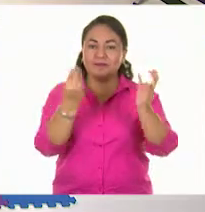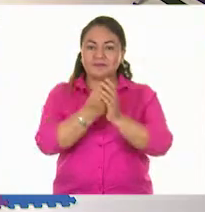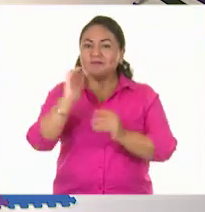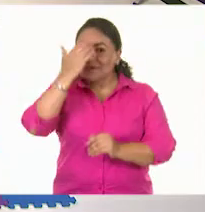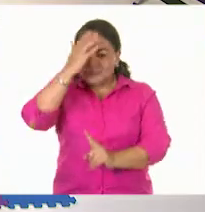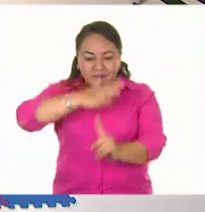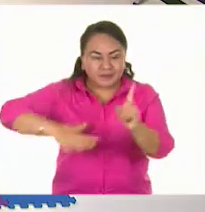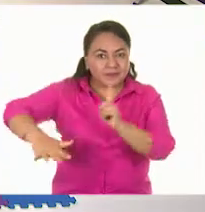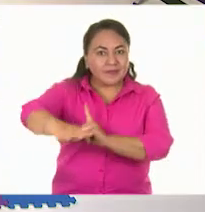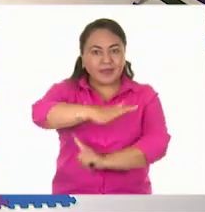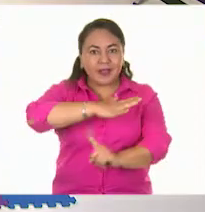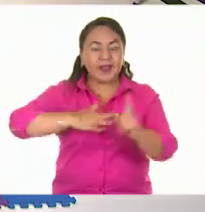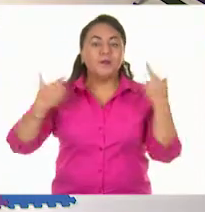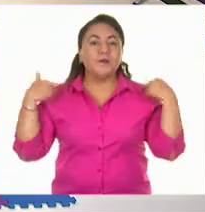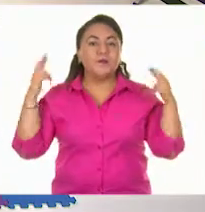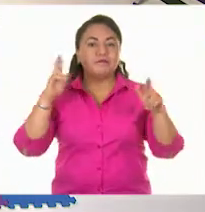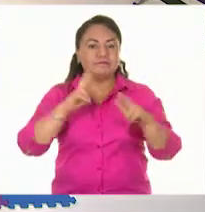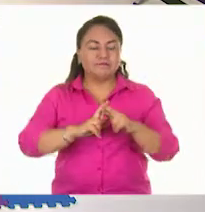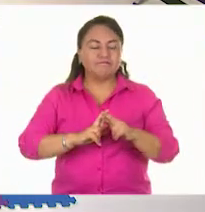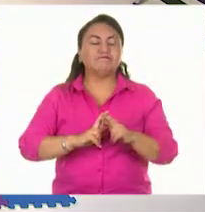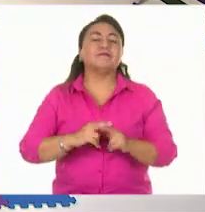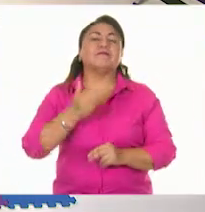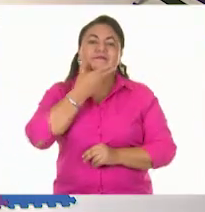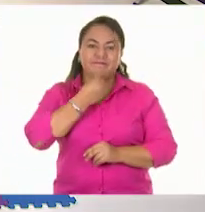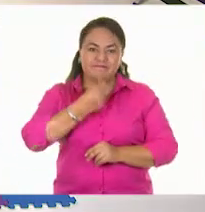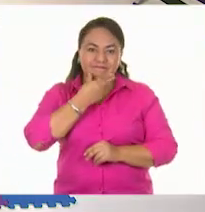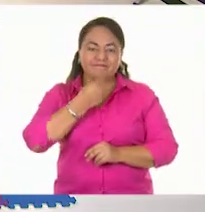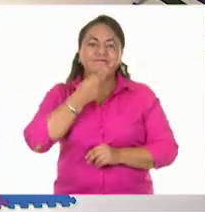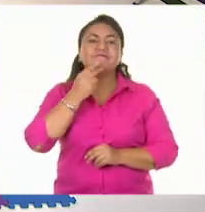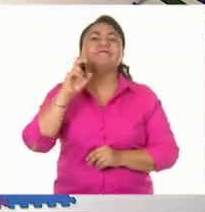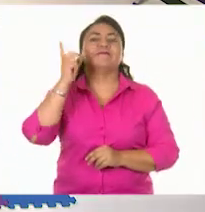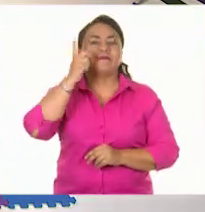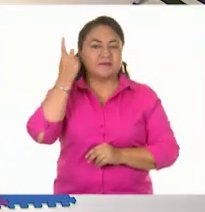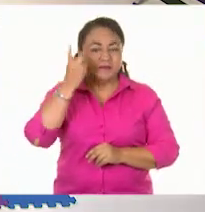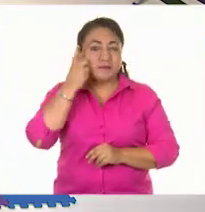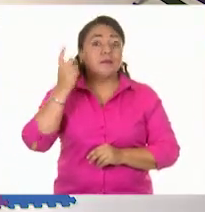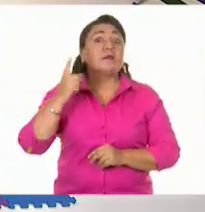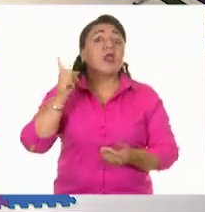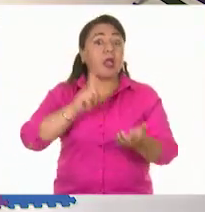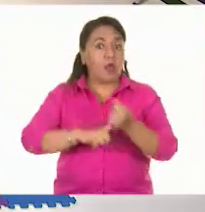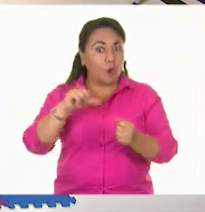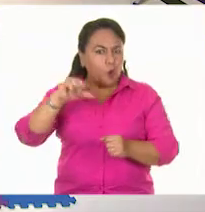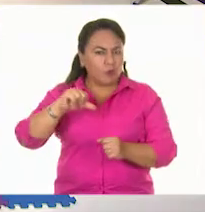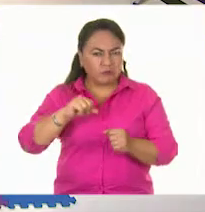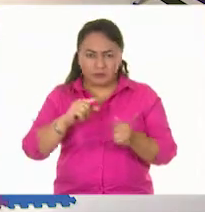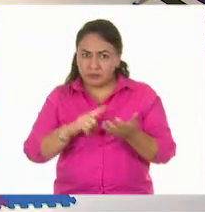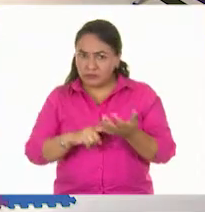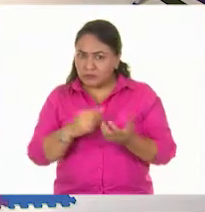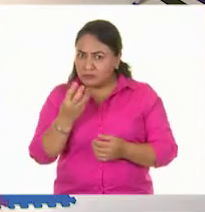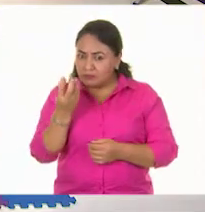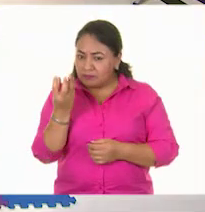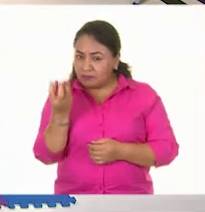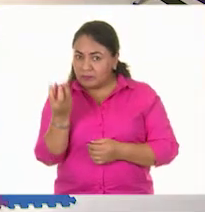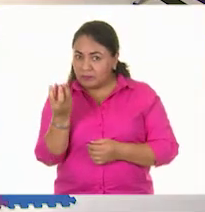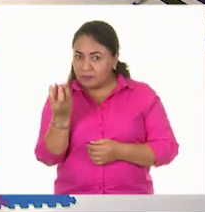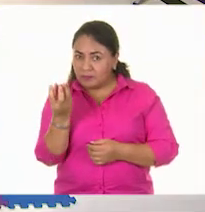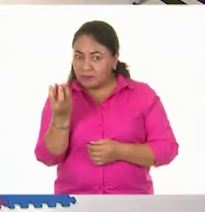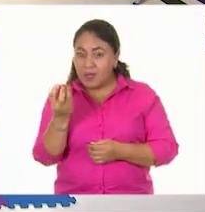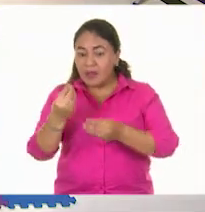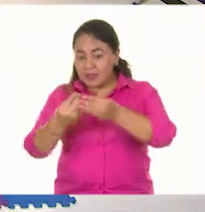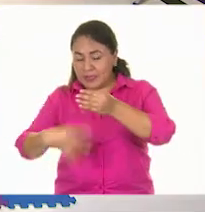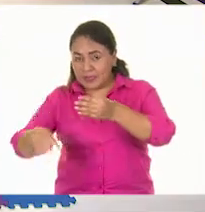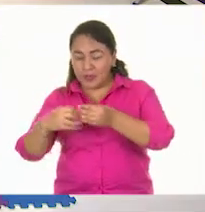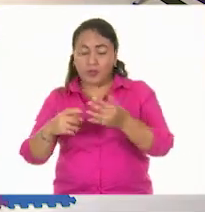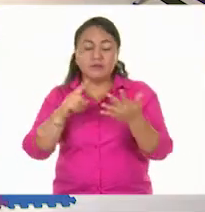conocimiento del medio con el profe Danis. Y nuestro tema del día de hoy es ¿Distingo líquidos y sólidos?